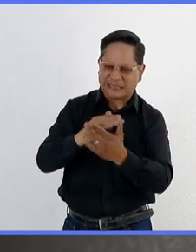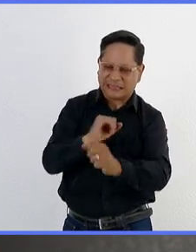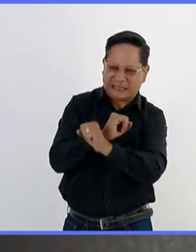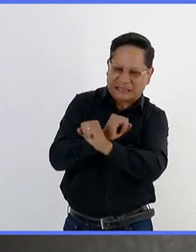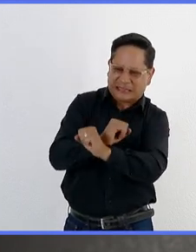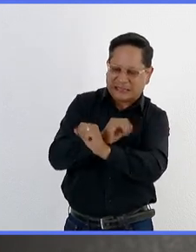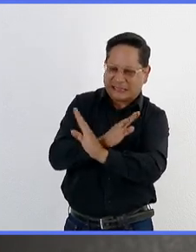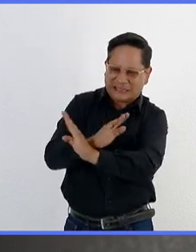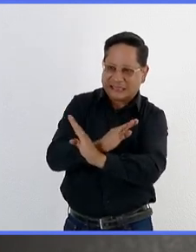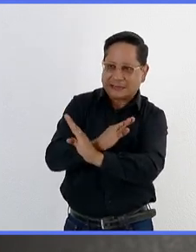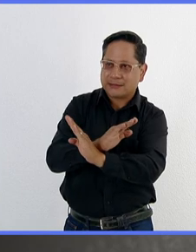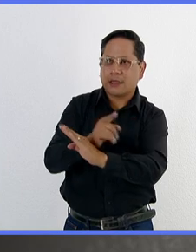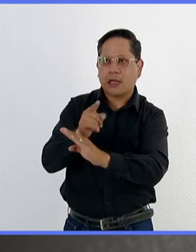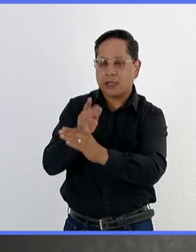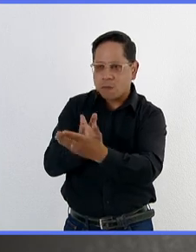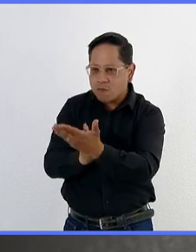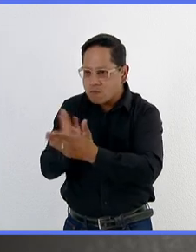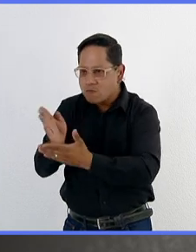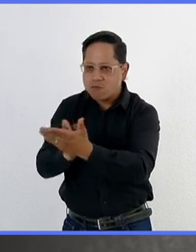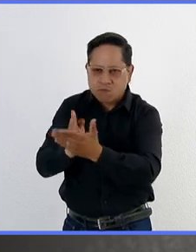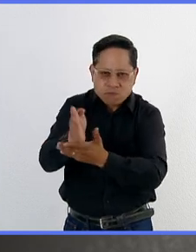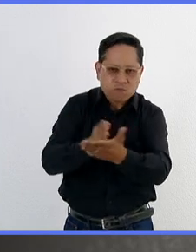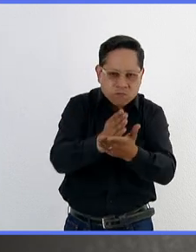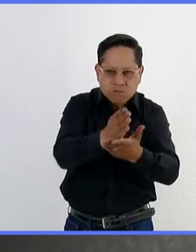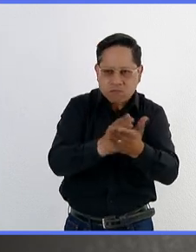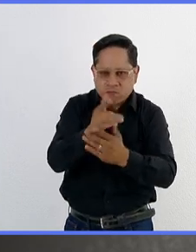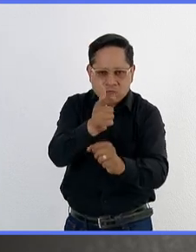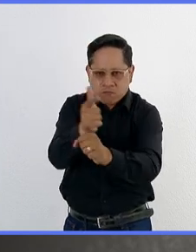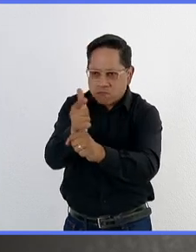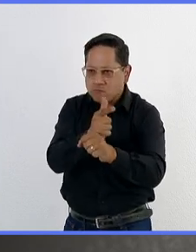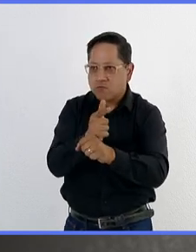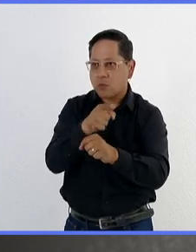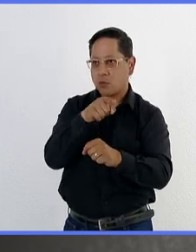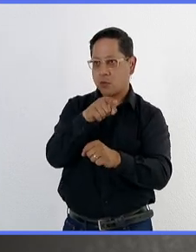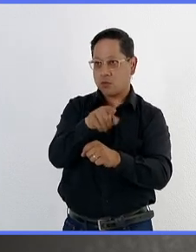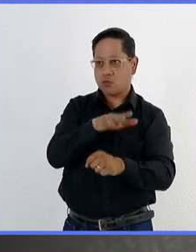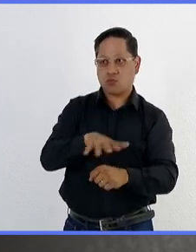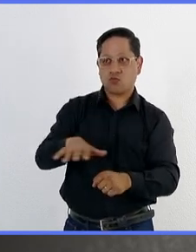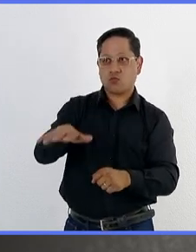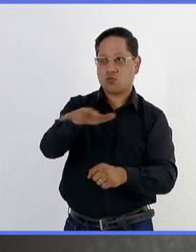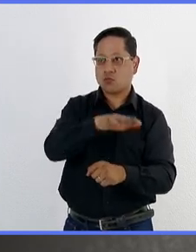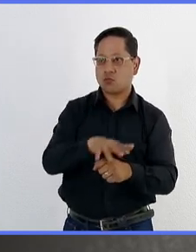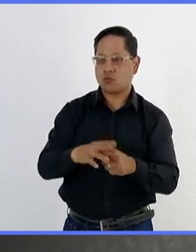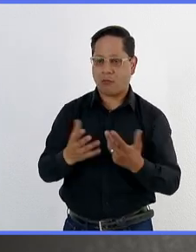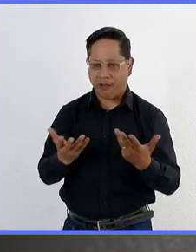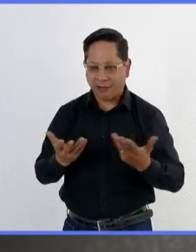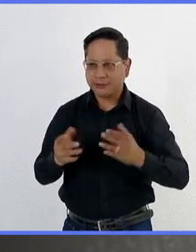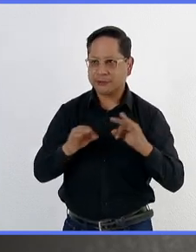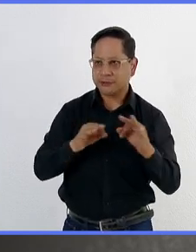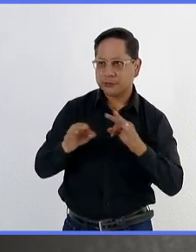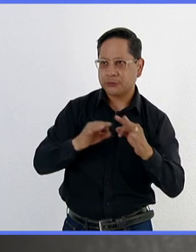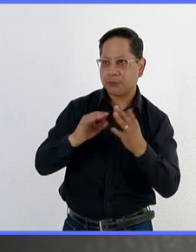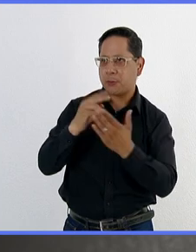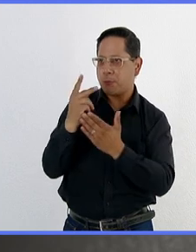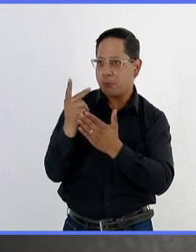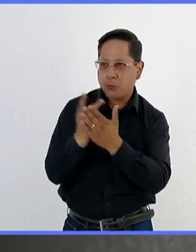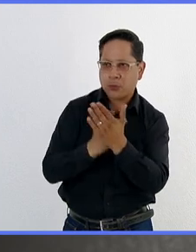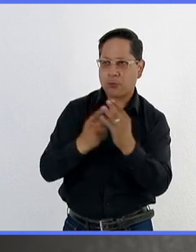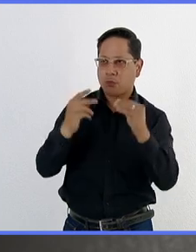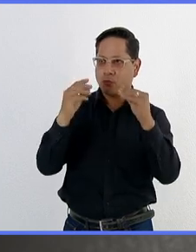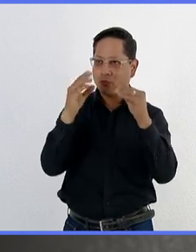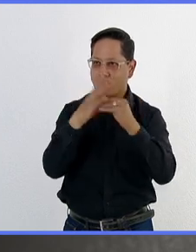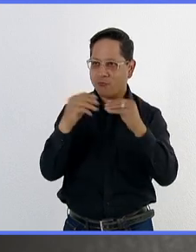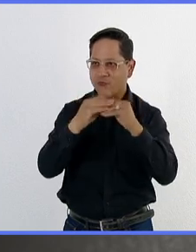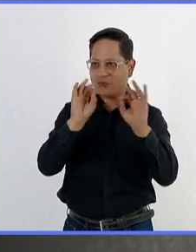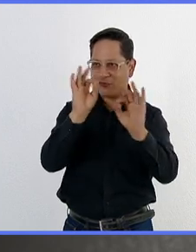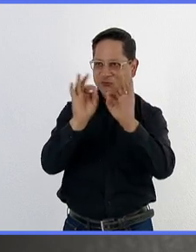incursiones en esa zona fronteriza. Entonces, es donde tenemos la mayor cantidad de operaciones del programa Mosca